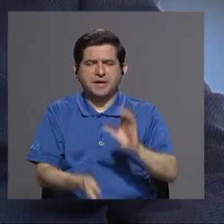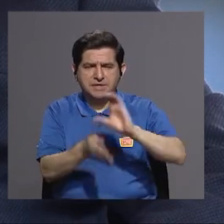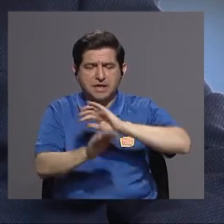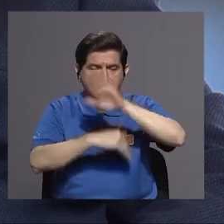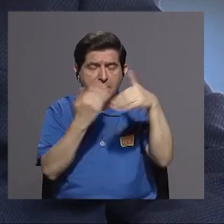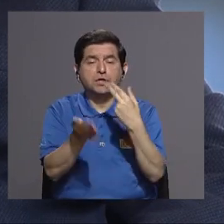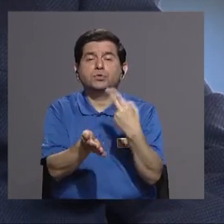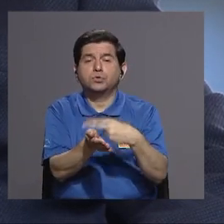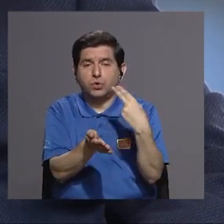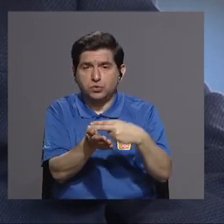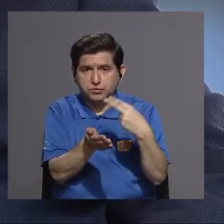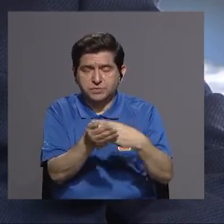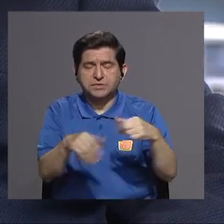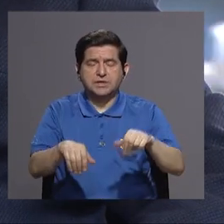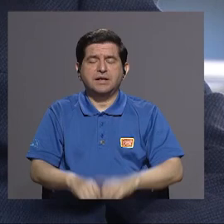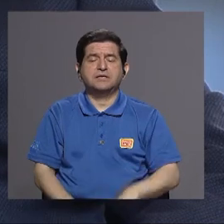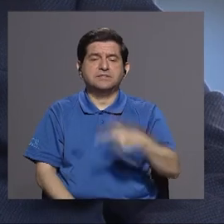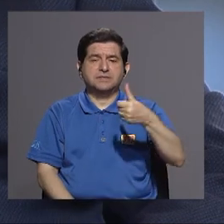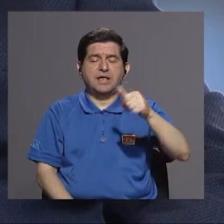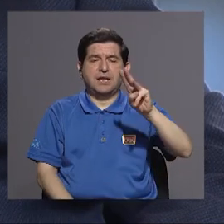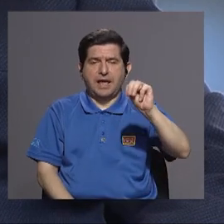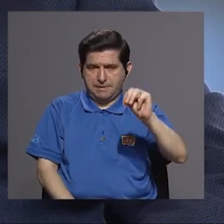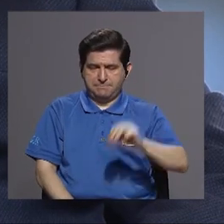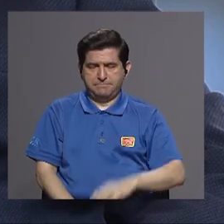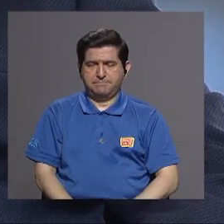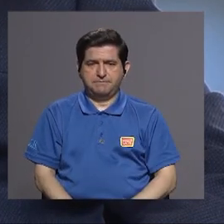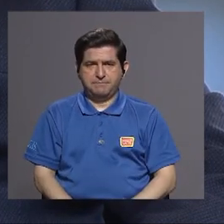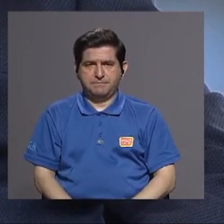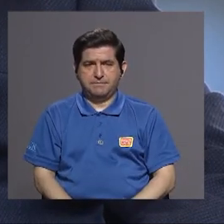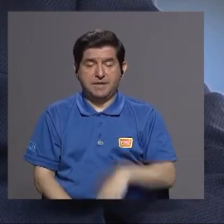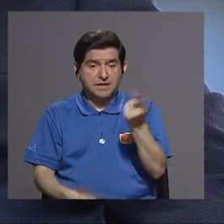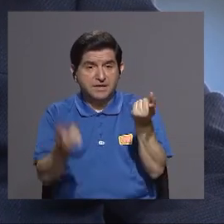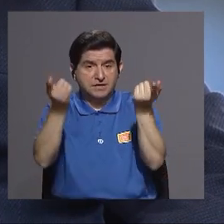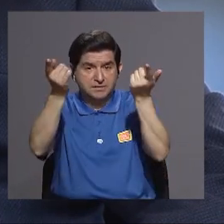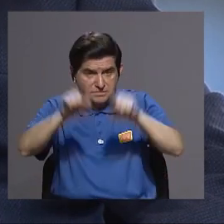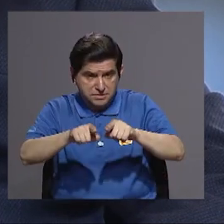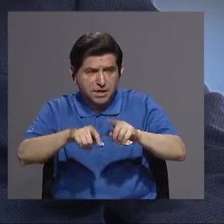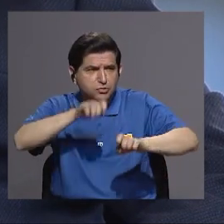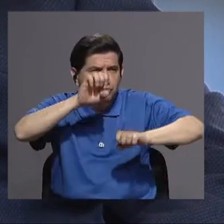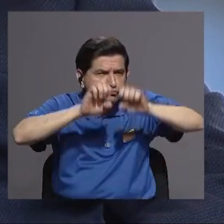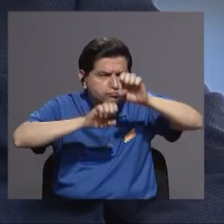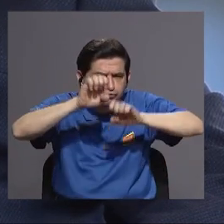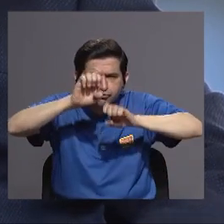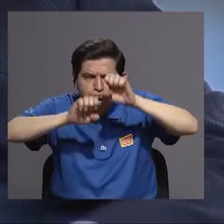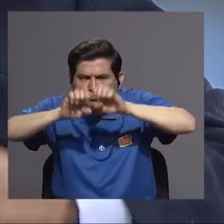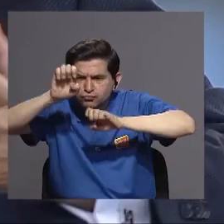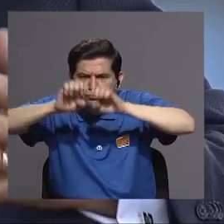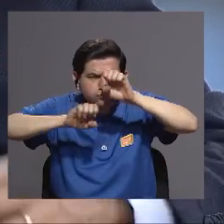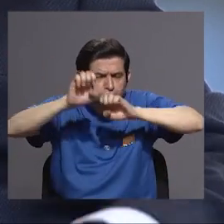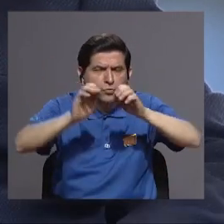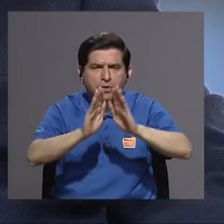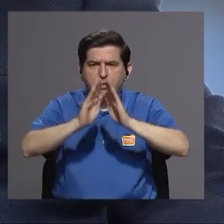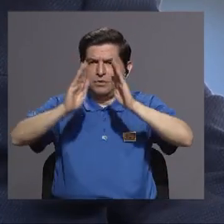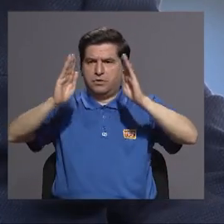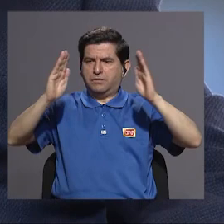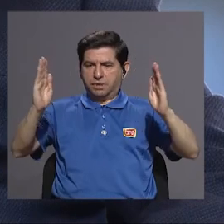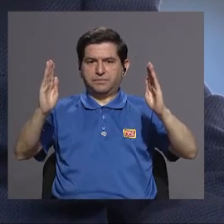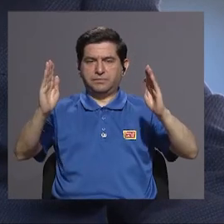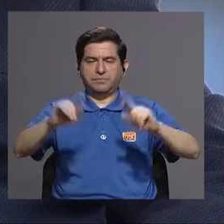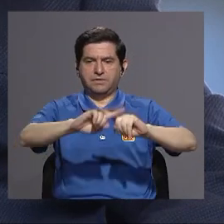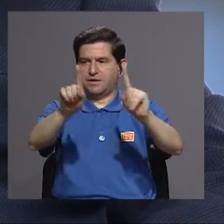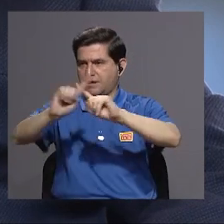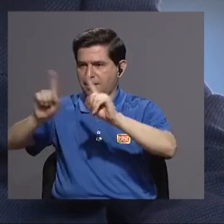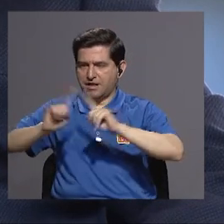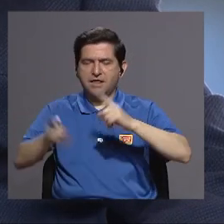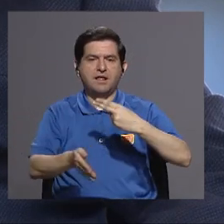todos los hospitales de la área metropolitana y se están evaluando para ampliarlo más verdad a otros